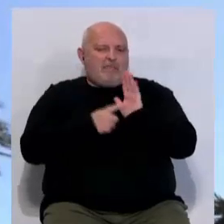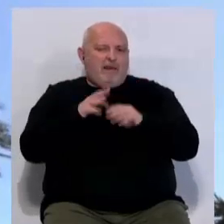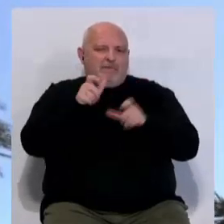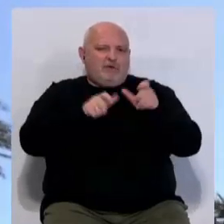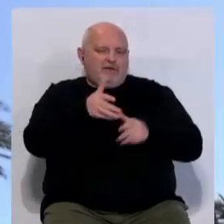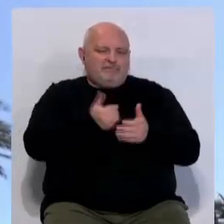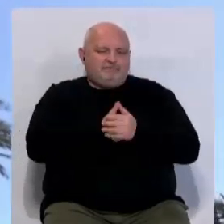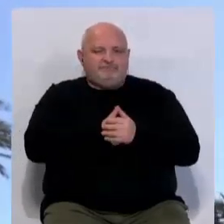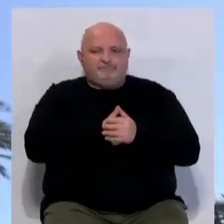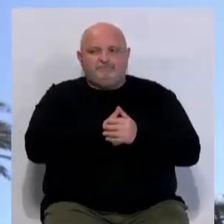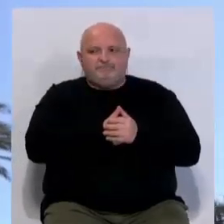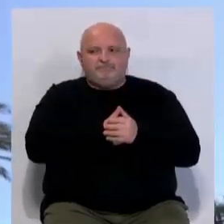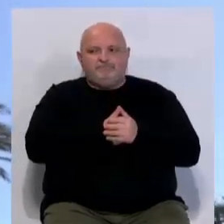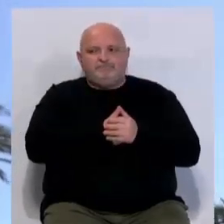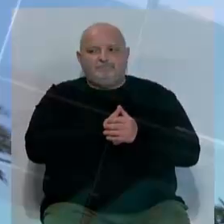estas personas.